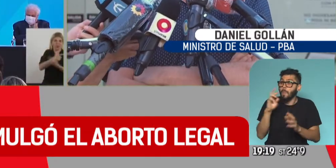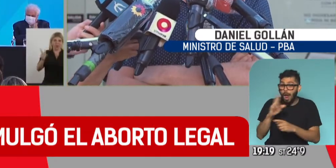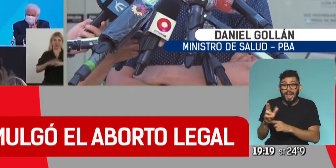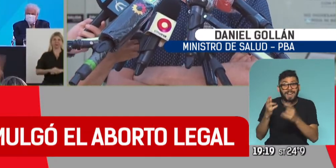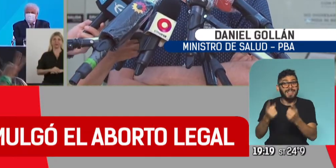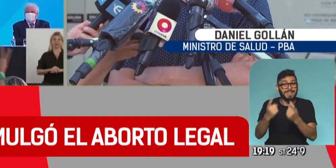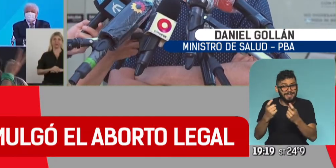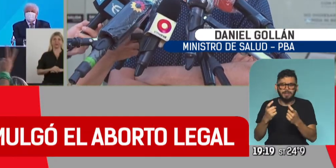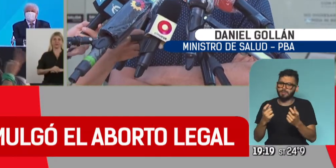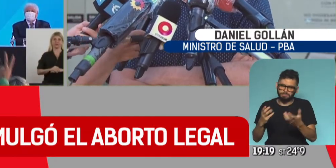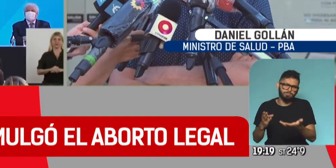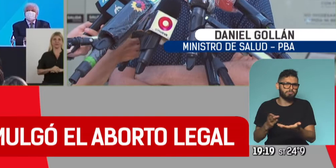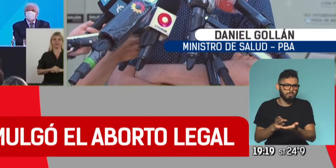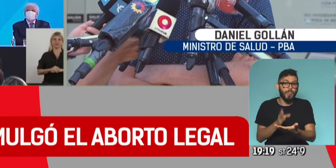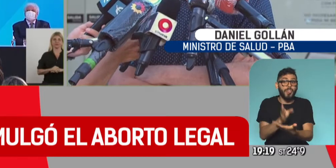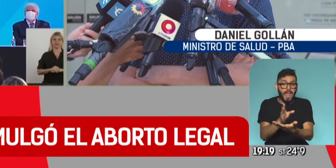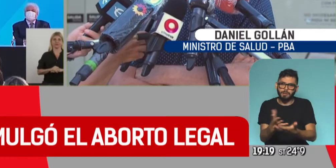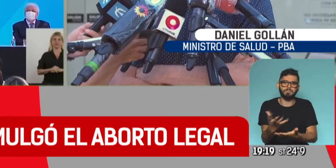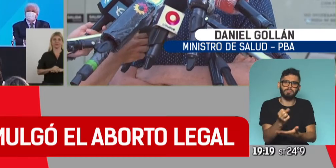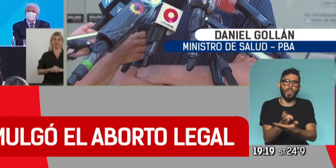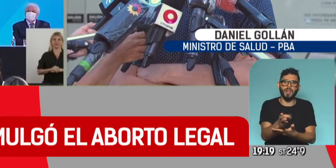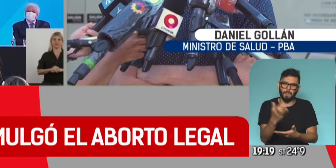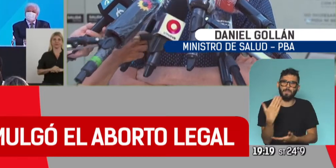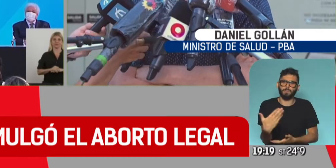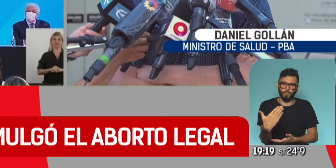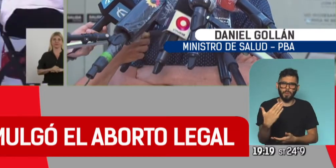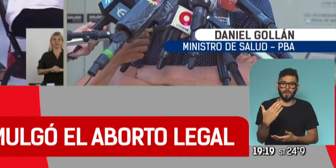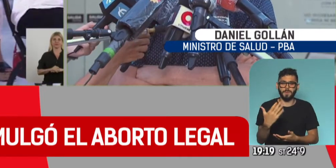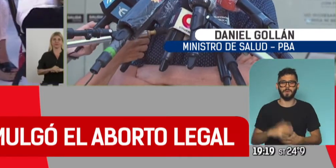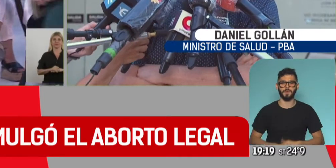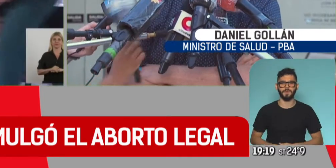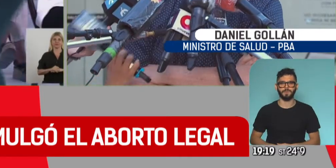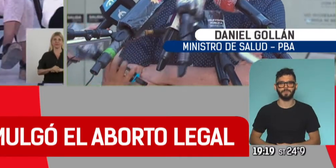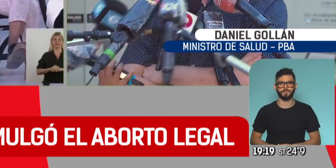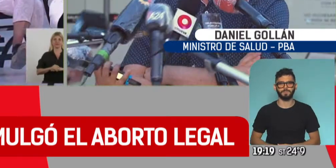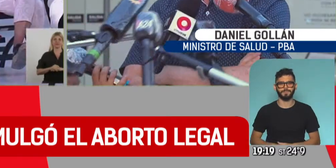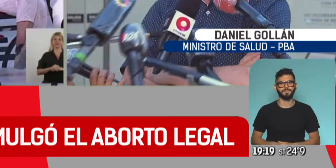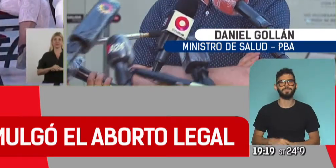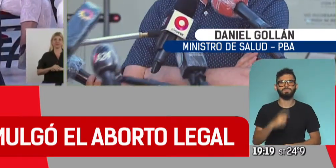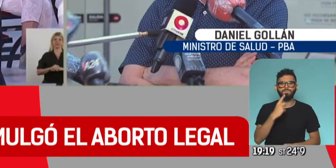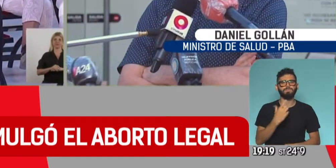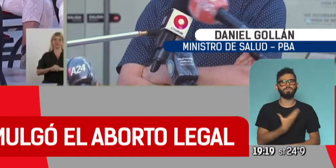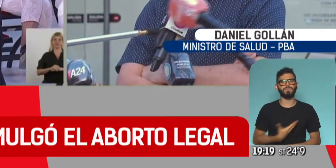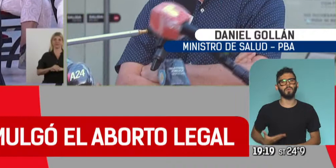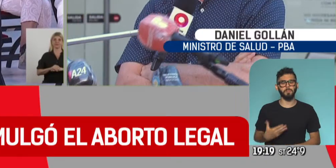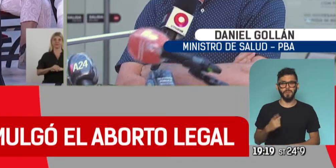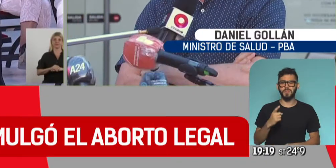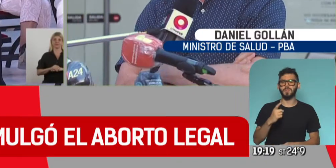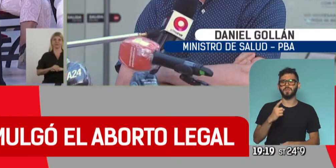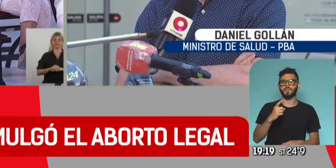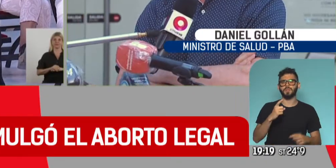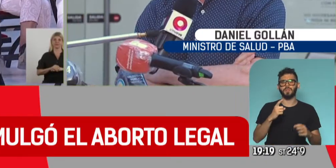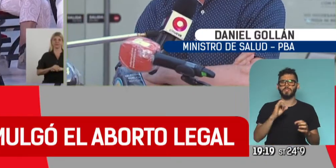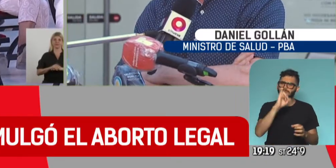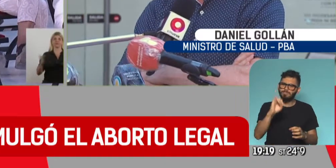va a tener acceso al derecho que marca esta ley, ¿no? El presidente hizo hincapié también en lo que tiene